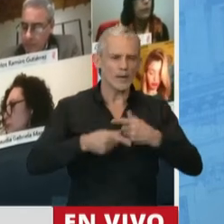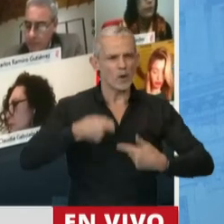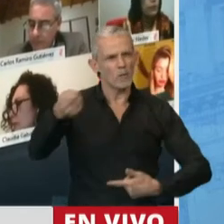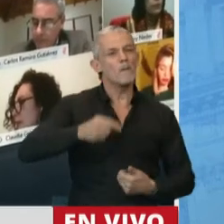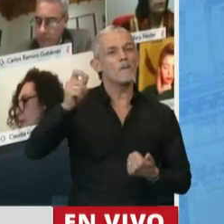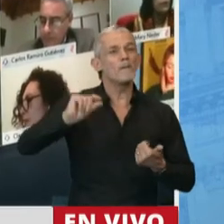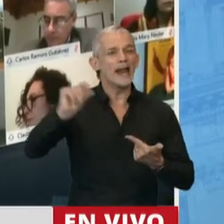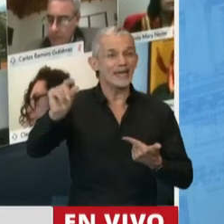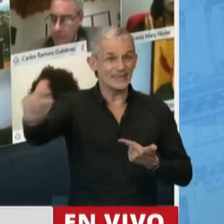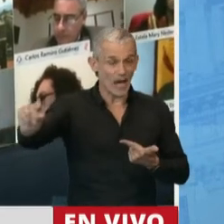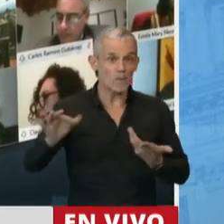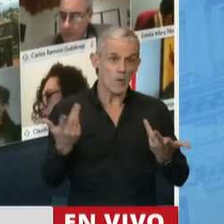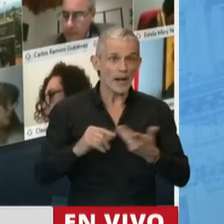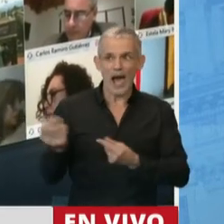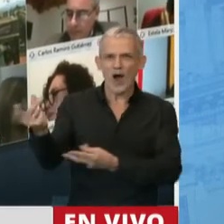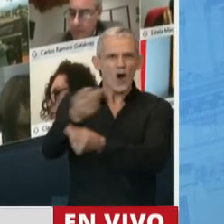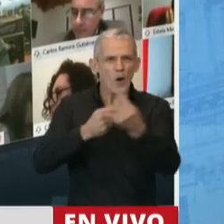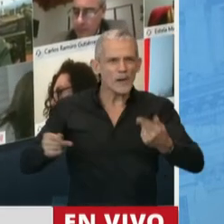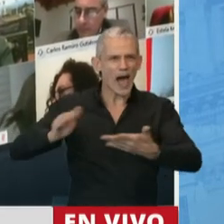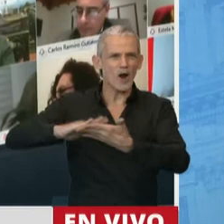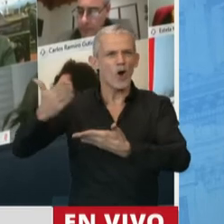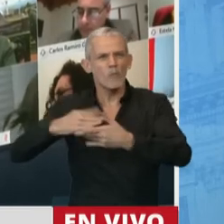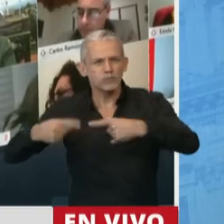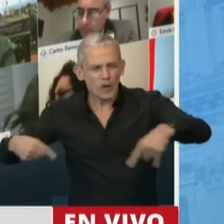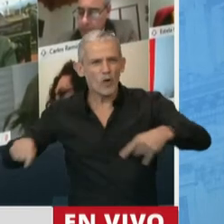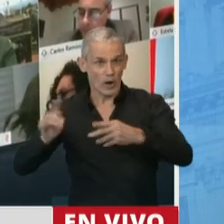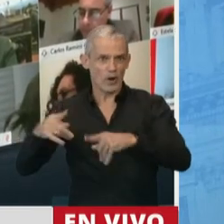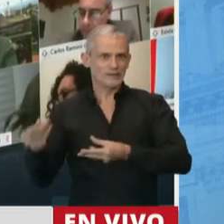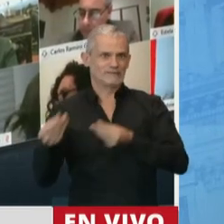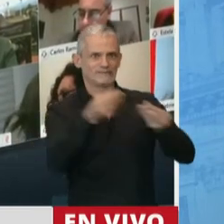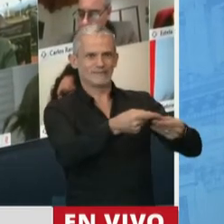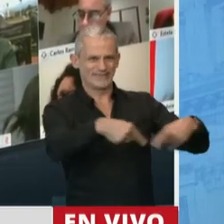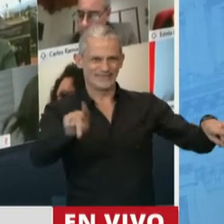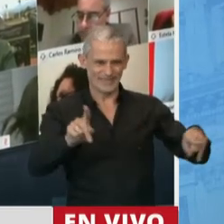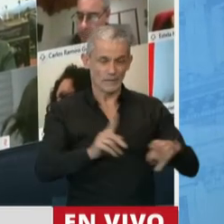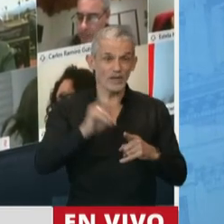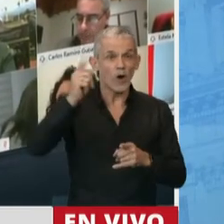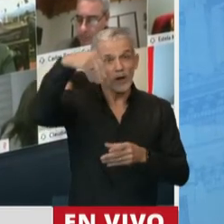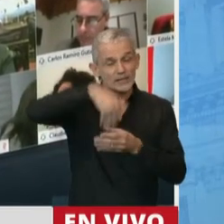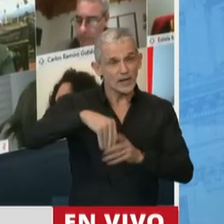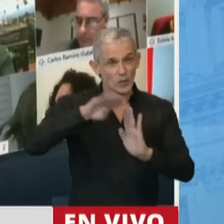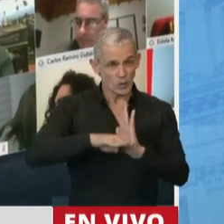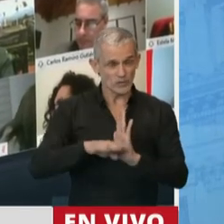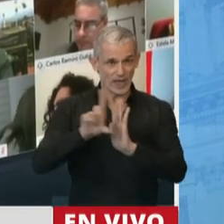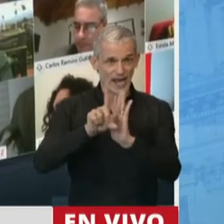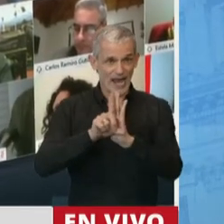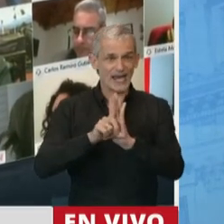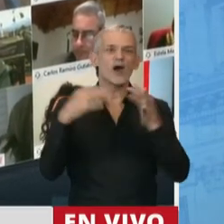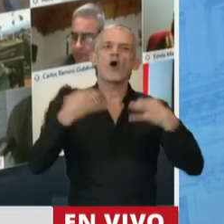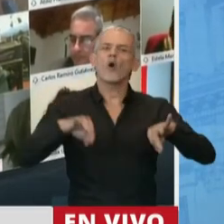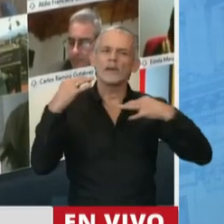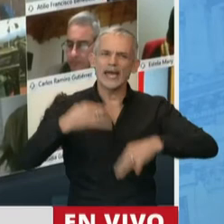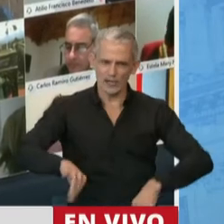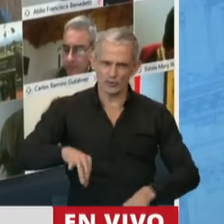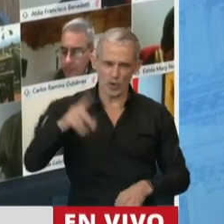por parte del empleador de elementos de trabajo, más aún hoy, que por ejemplo se incluye dentro del texto de la ley, la obligación